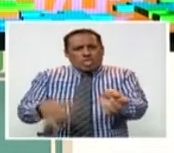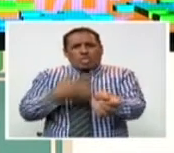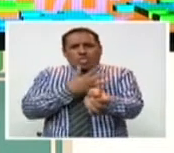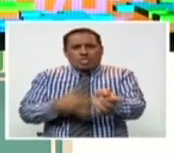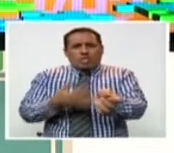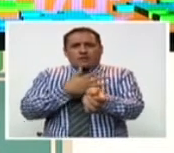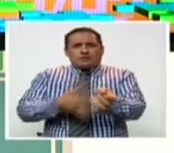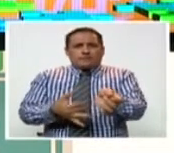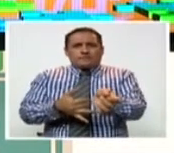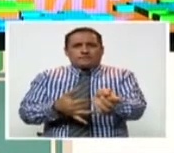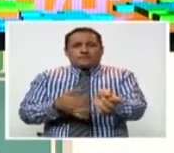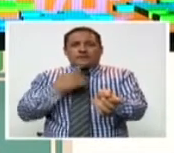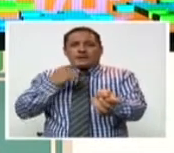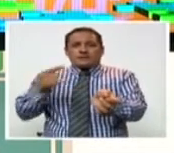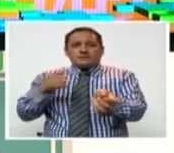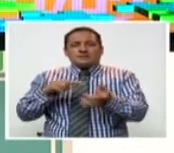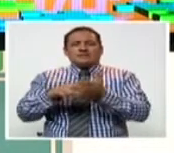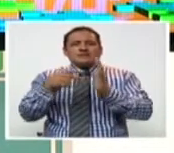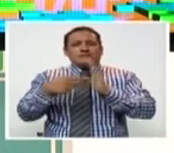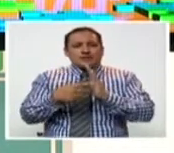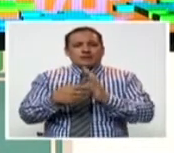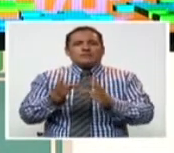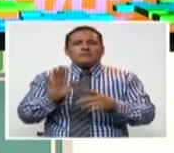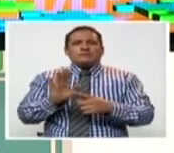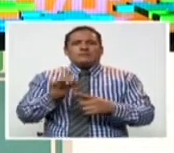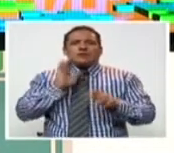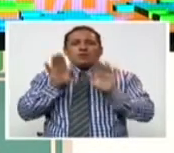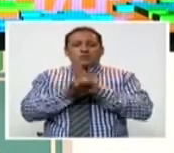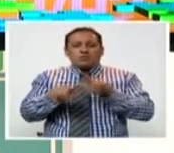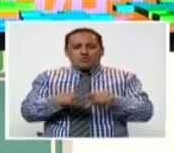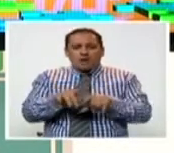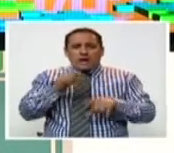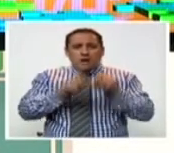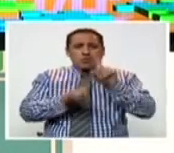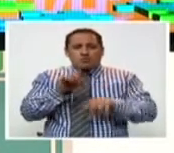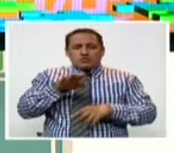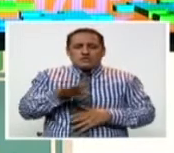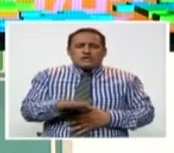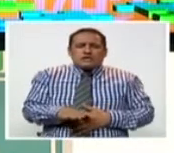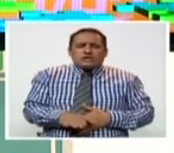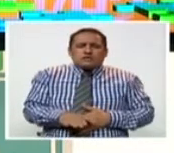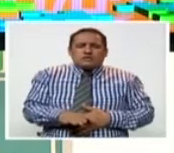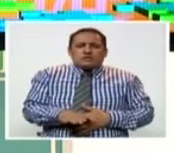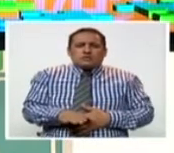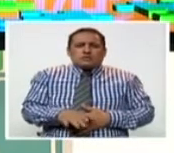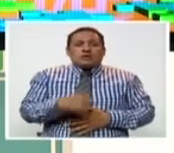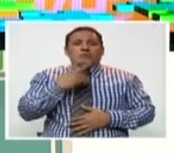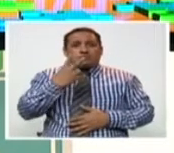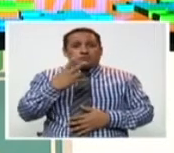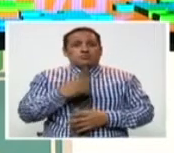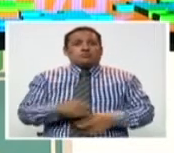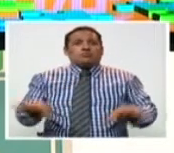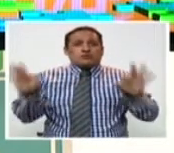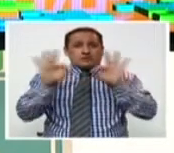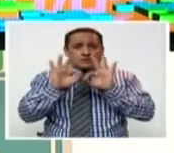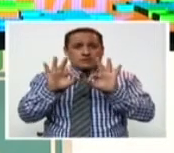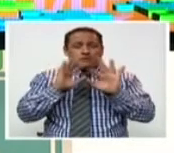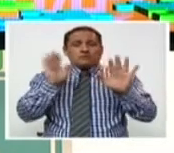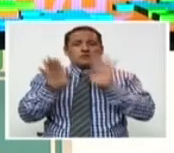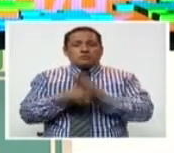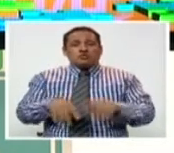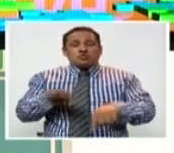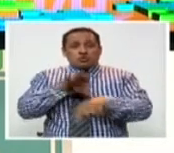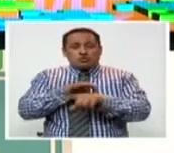Entonces, la característica de la hemofilia es que se presenta desde la niñez. De manera de que es muy importante